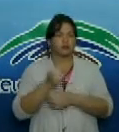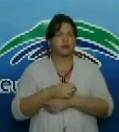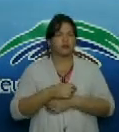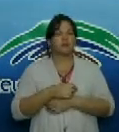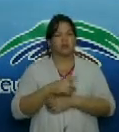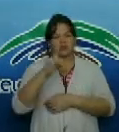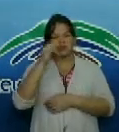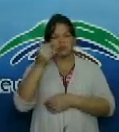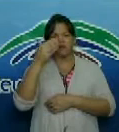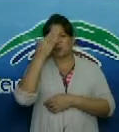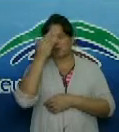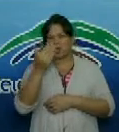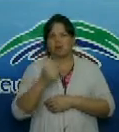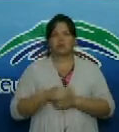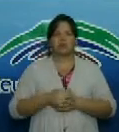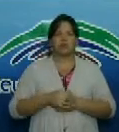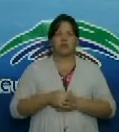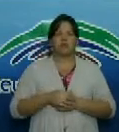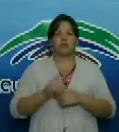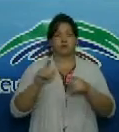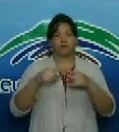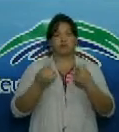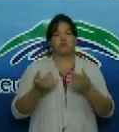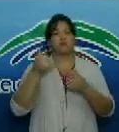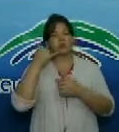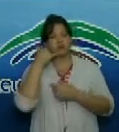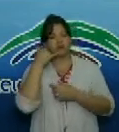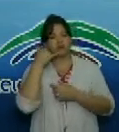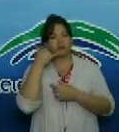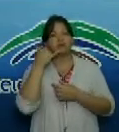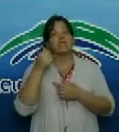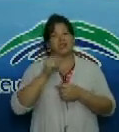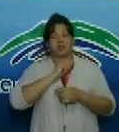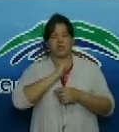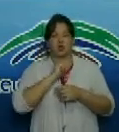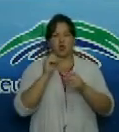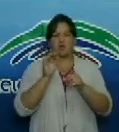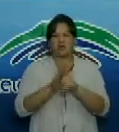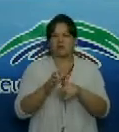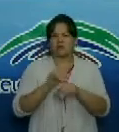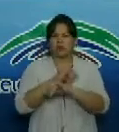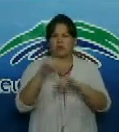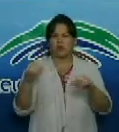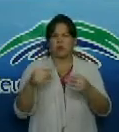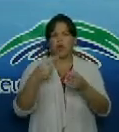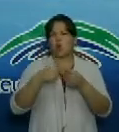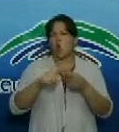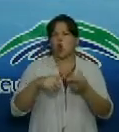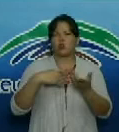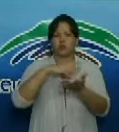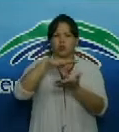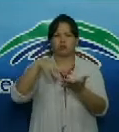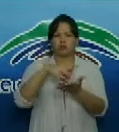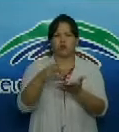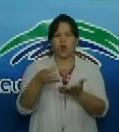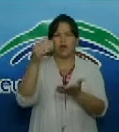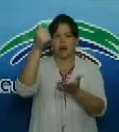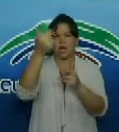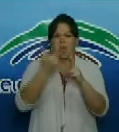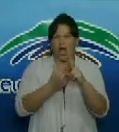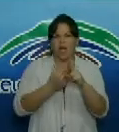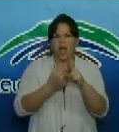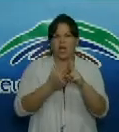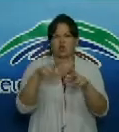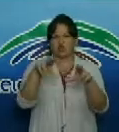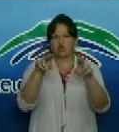Sí, gracias Raúl por este contacto Quiero comenzar informando que un nuevo local dentro de la policlínica César Fornés